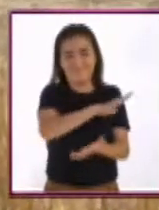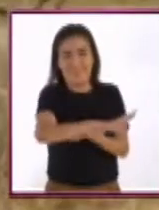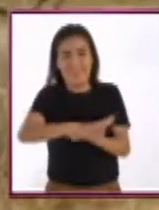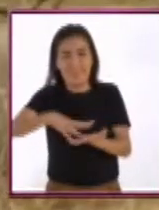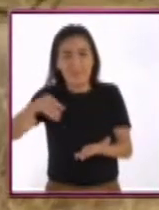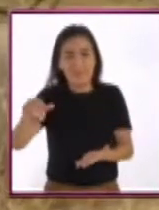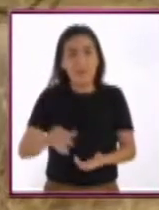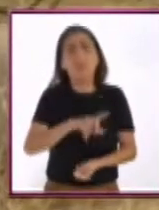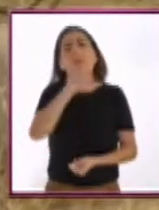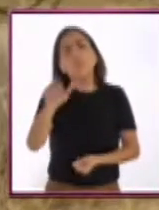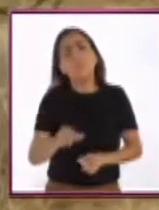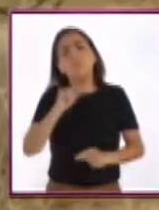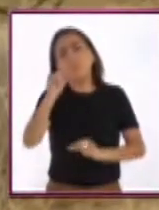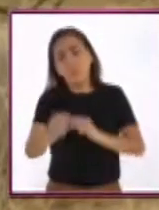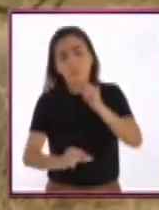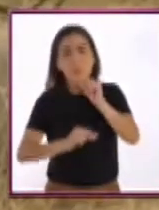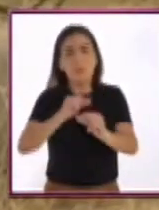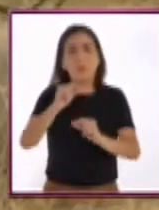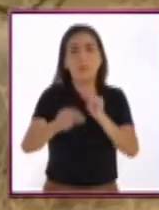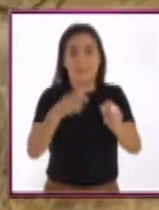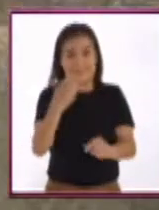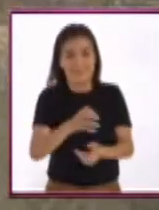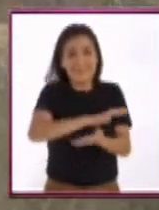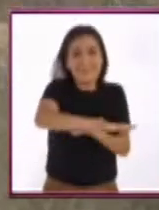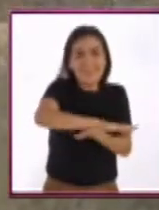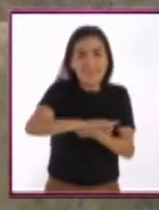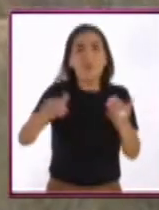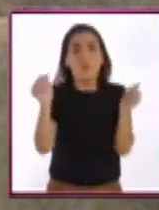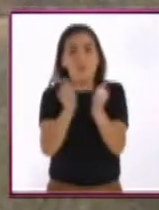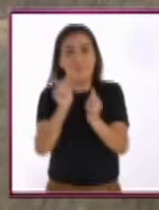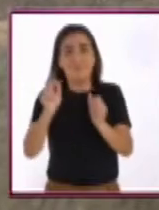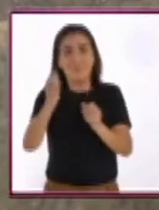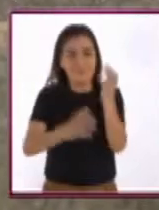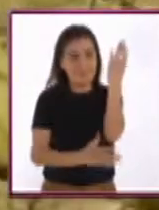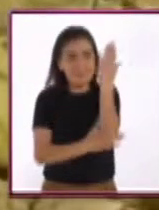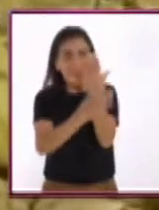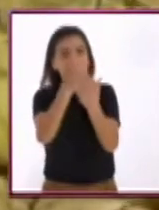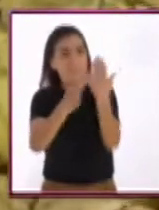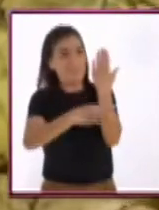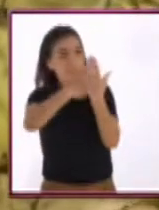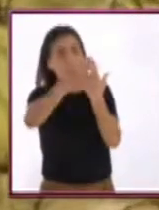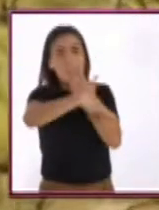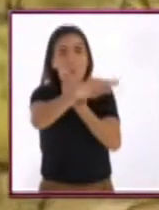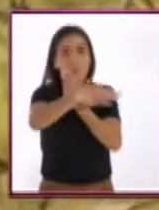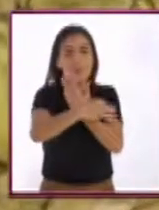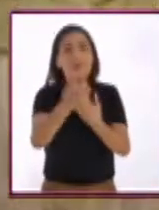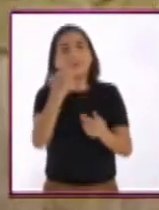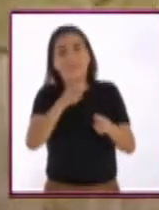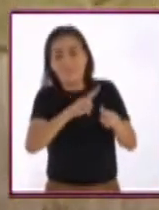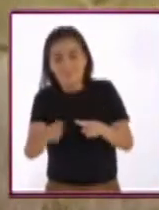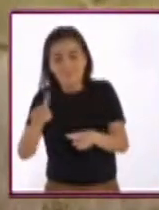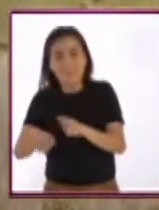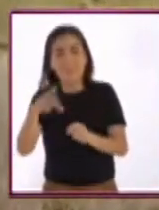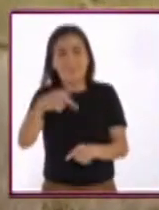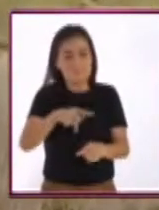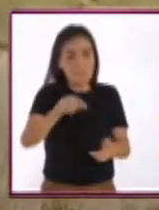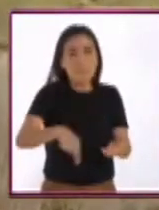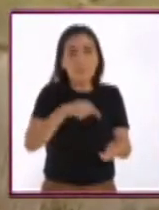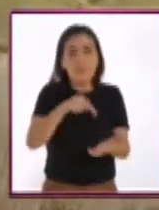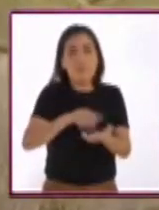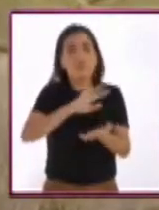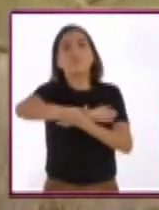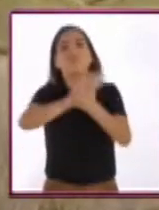del desierto. Y poco a poco, este desierto tan rico con cactáceas y paloverdes y muchas